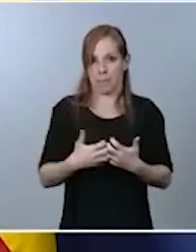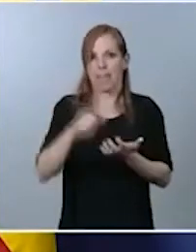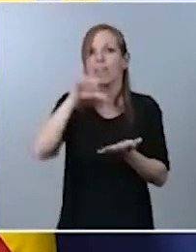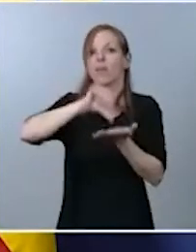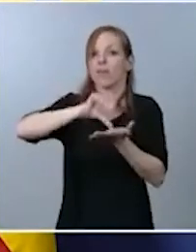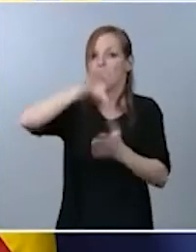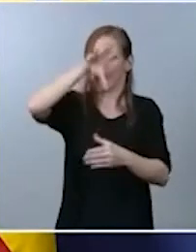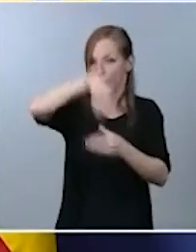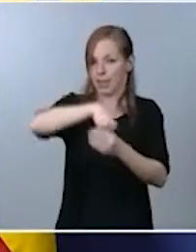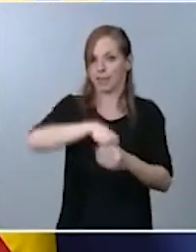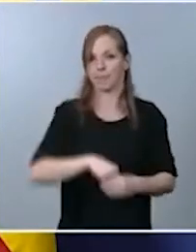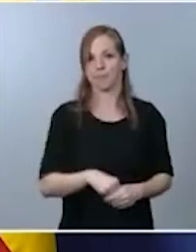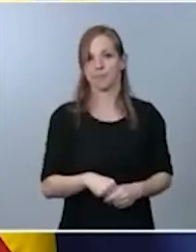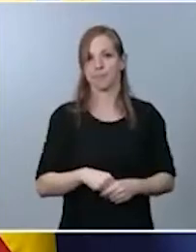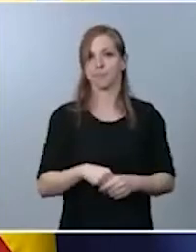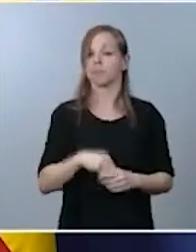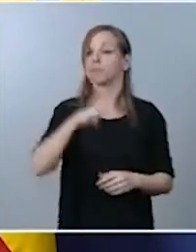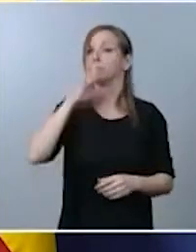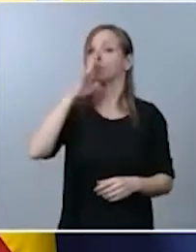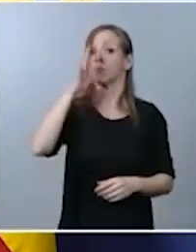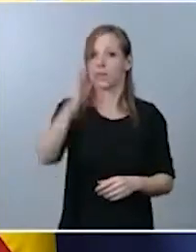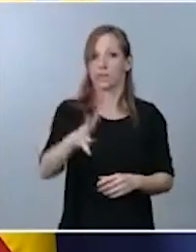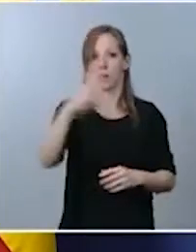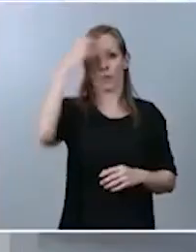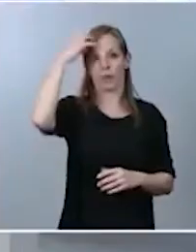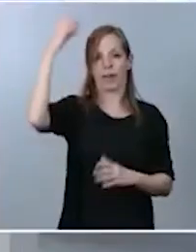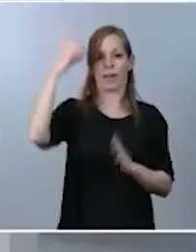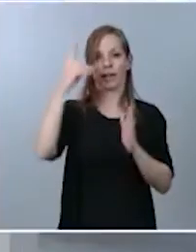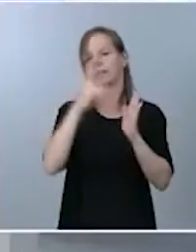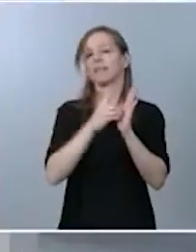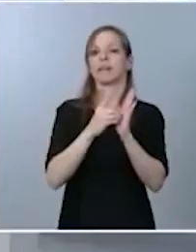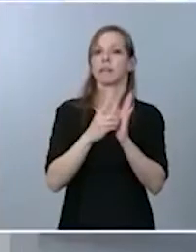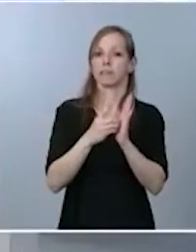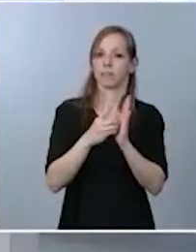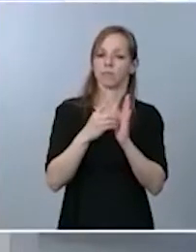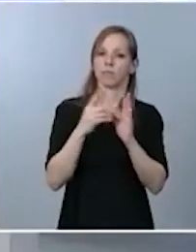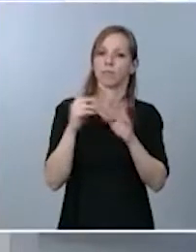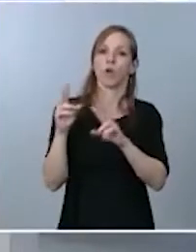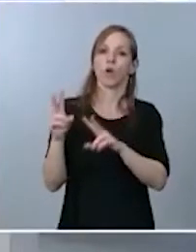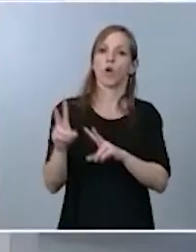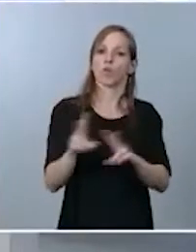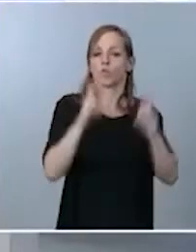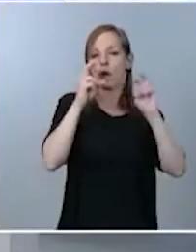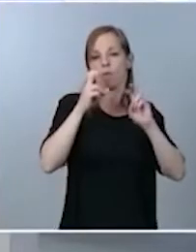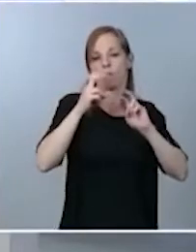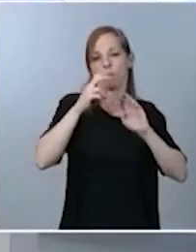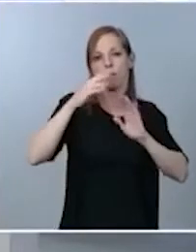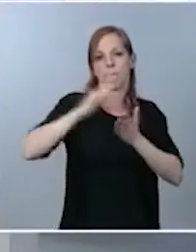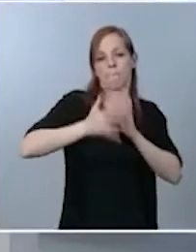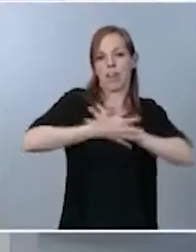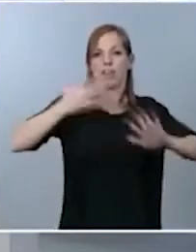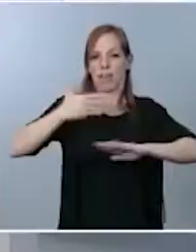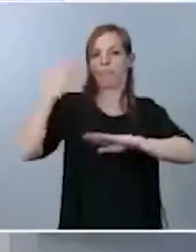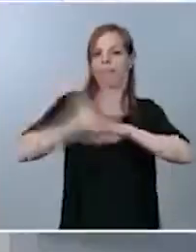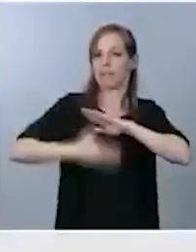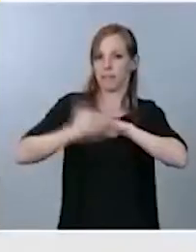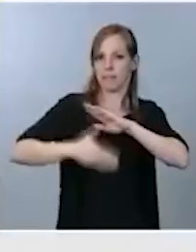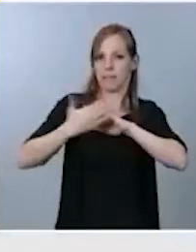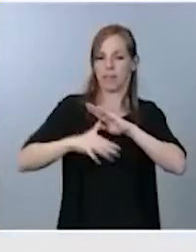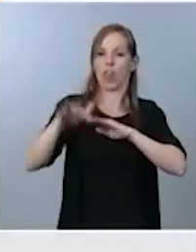Por esta razón, el Real Decreto fija los siguientes nuevos límites de velocidad en las vías urbanas.